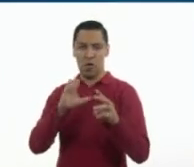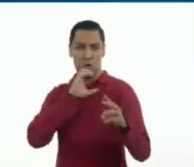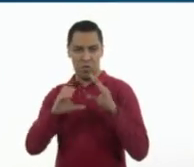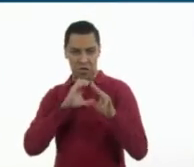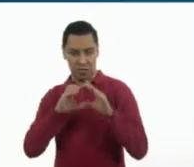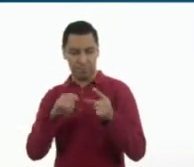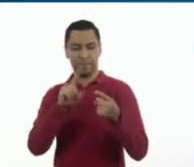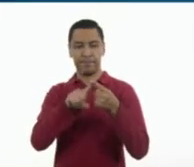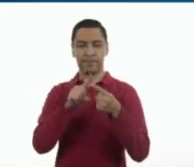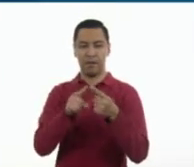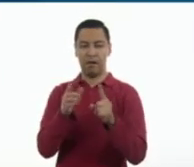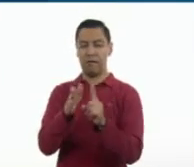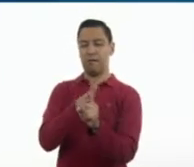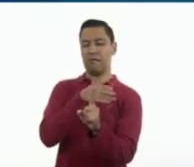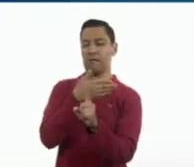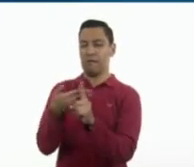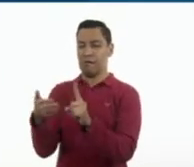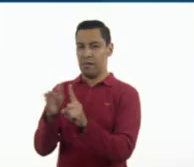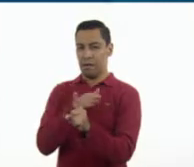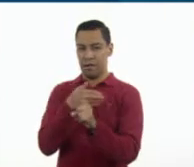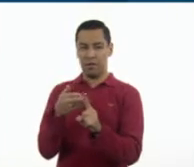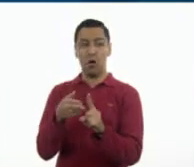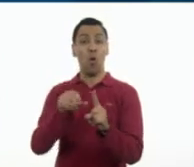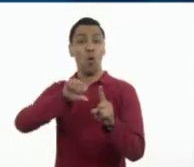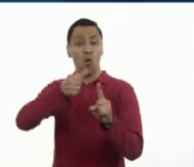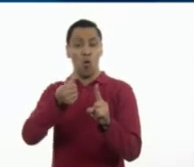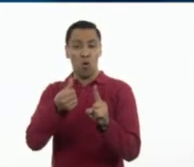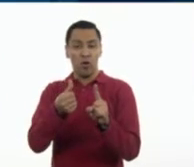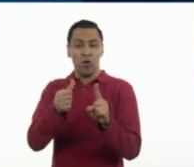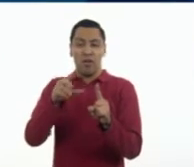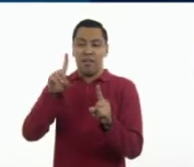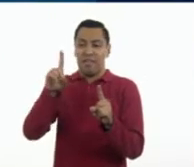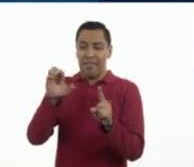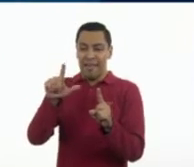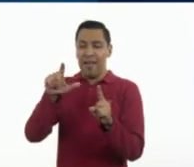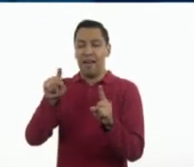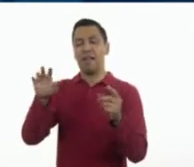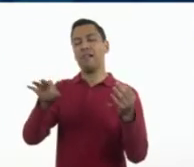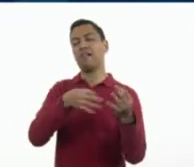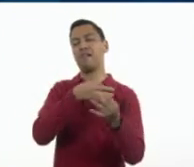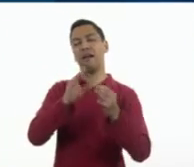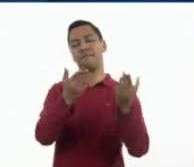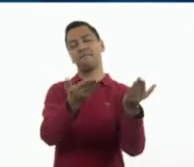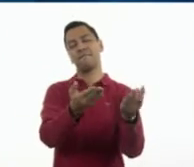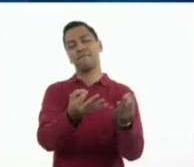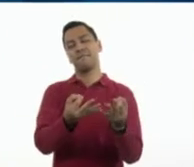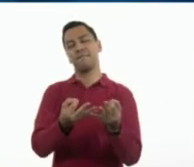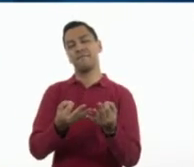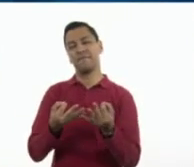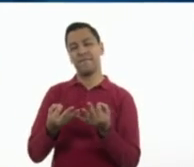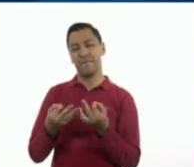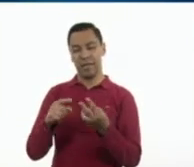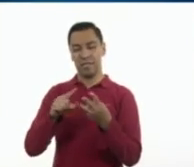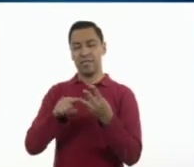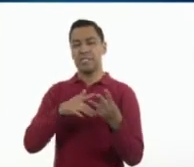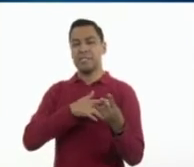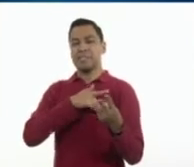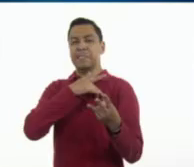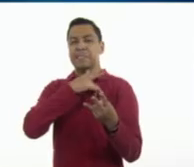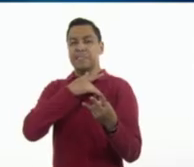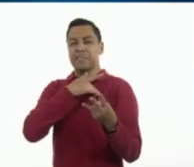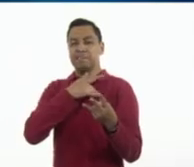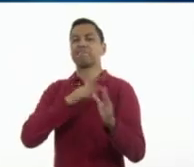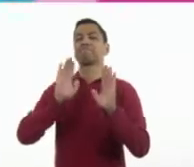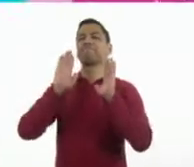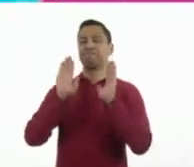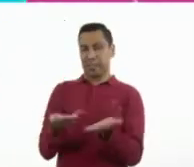es persuadir, el otro es deleitar y el otro es conmover. ¿Qué les parece, alumnos en casa? ¿Qué